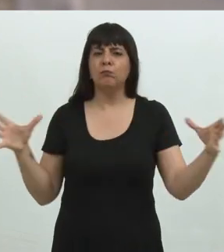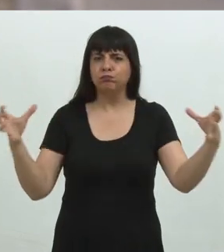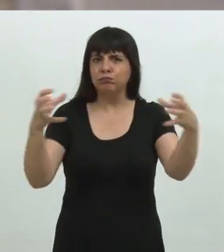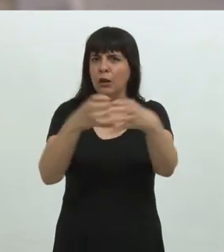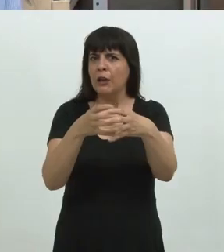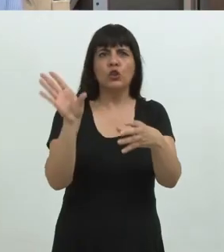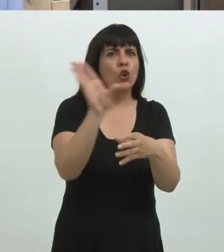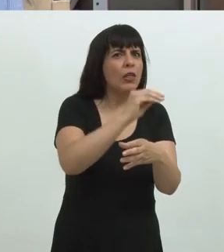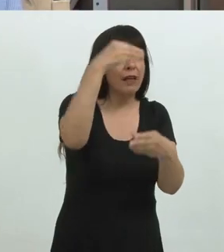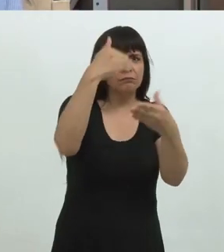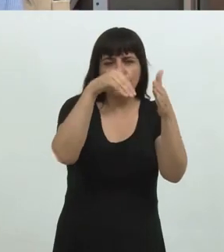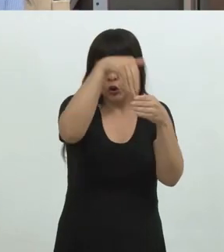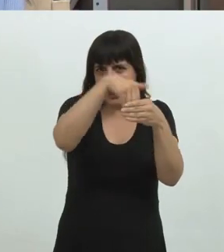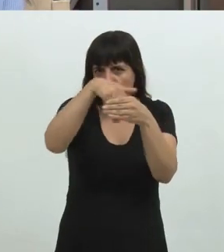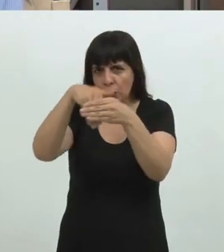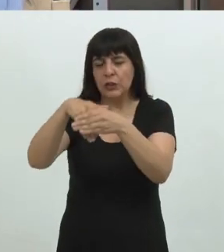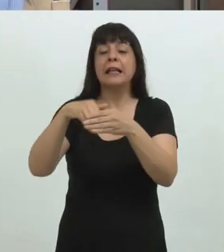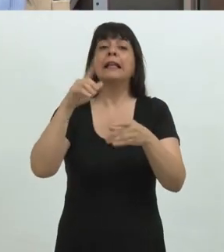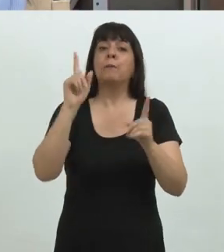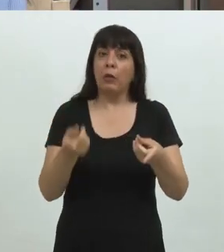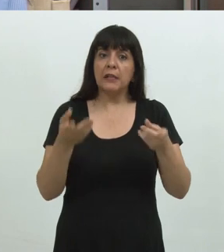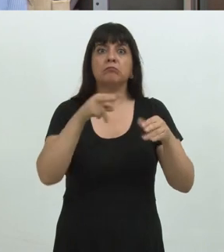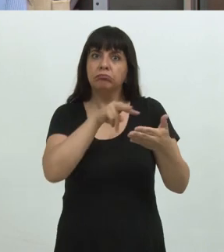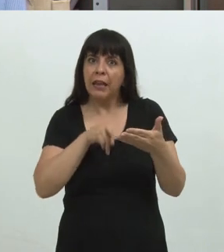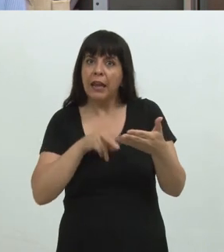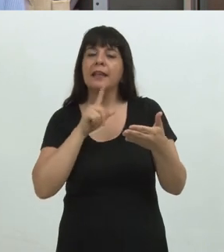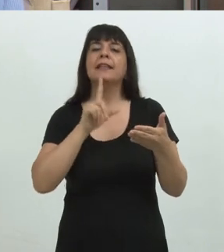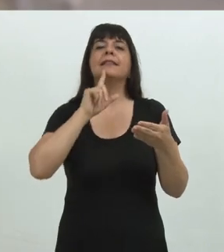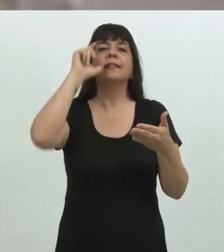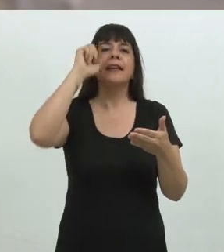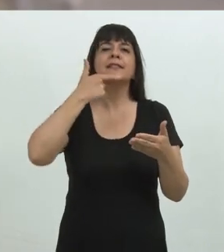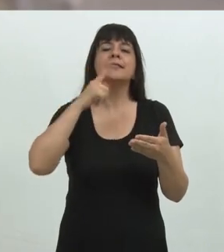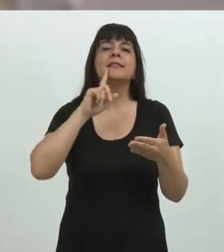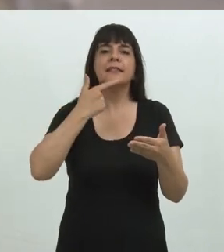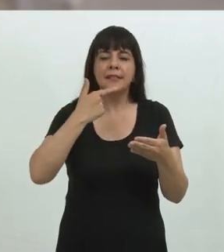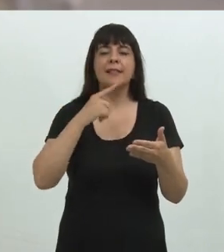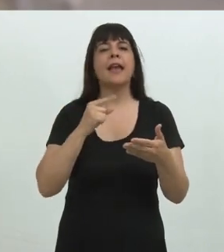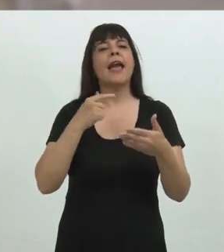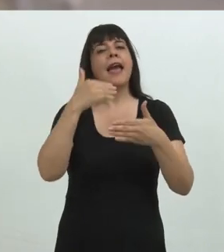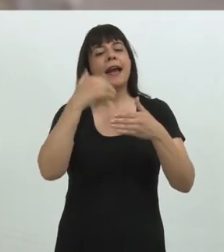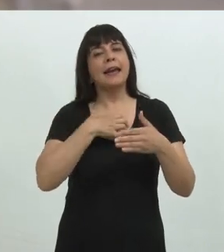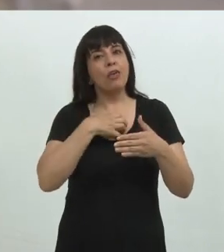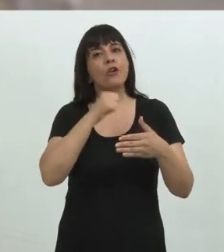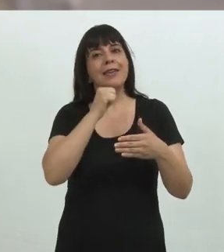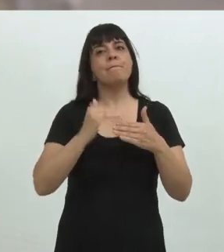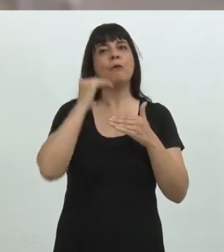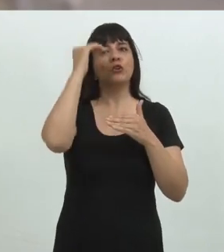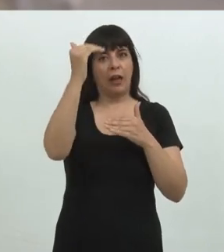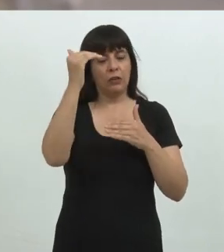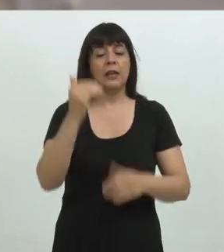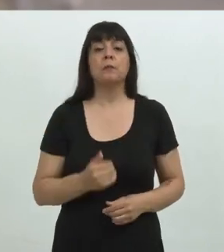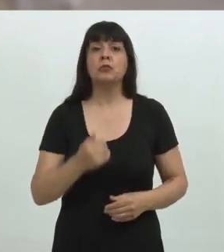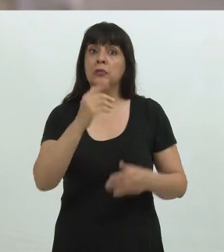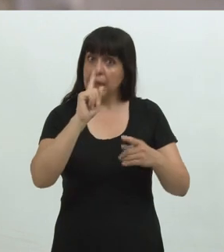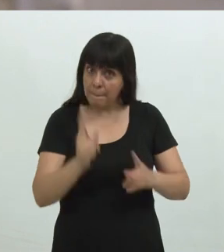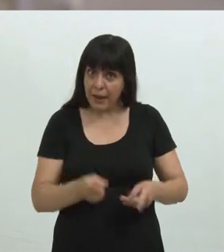Además de libros, brindamos acceso a tesis de grado y de posgrado. Contamos con un catálogo online donde se encuentran todos los